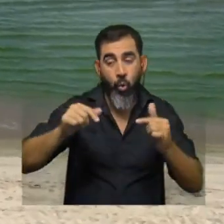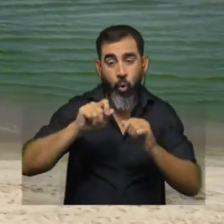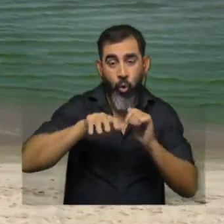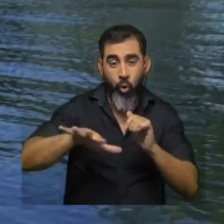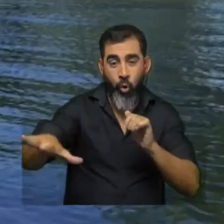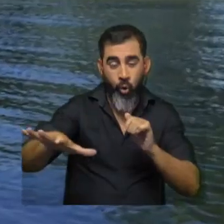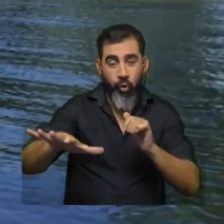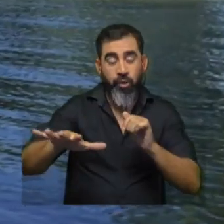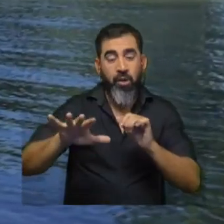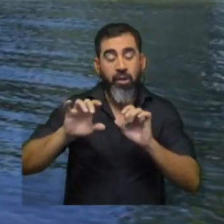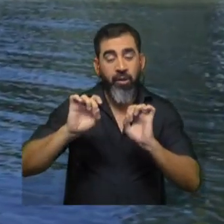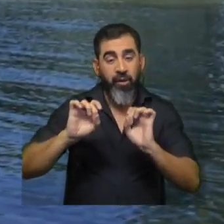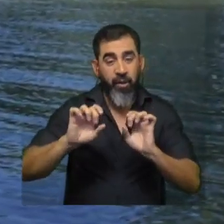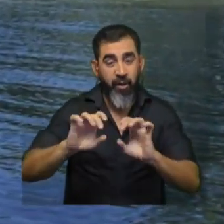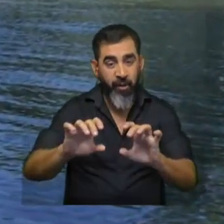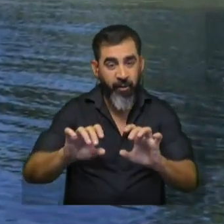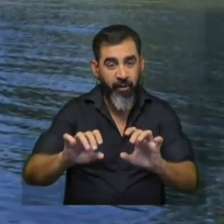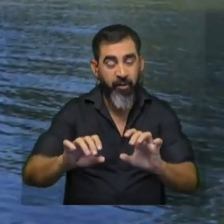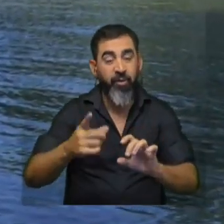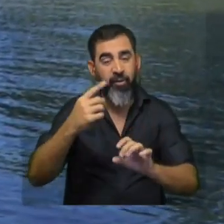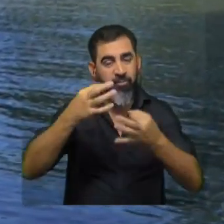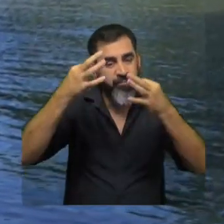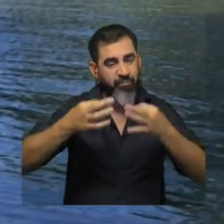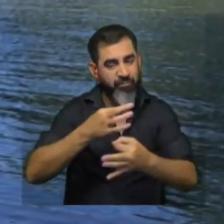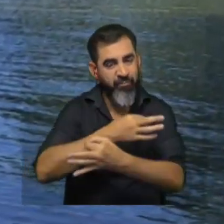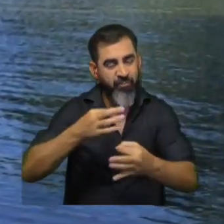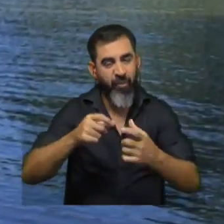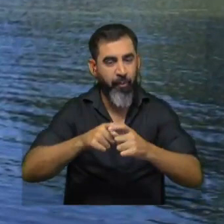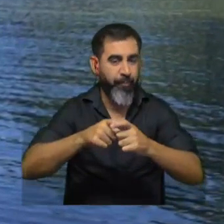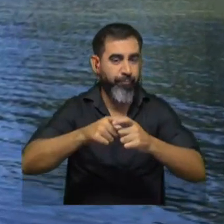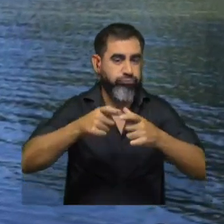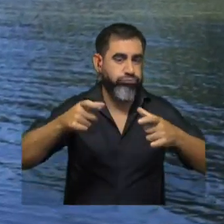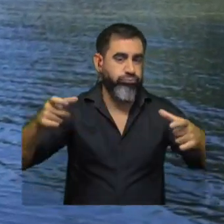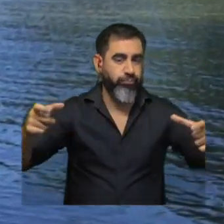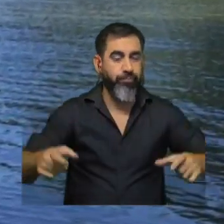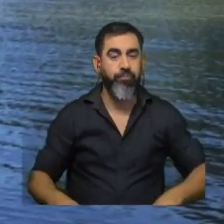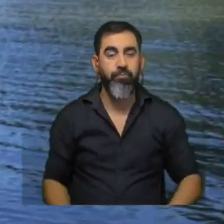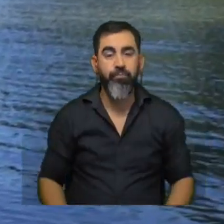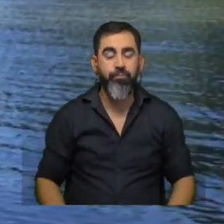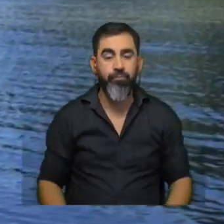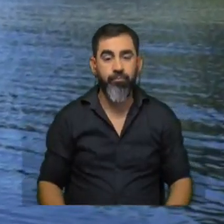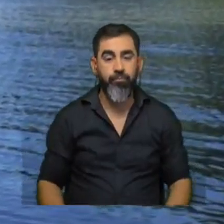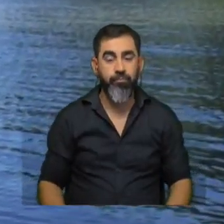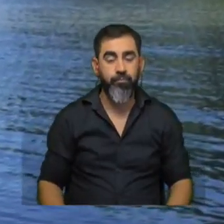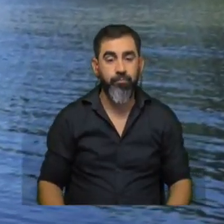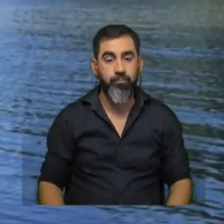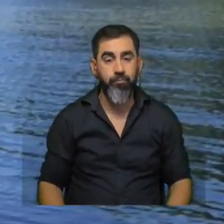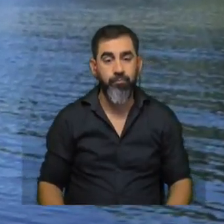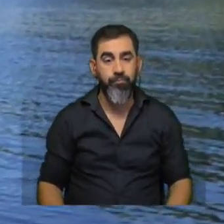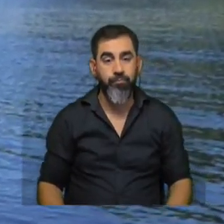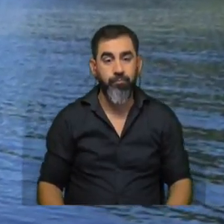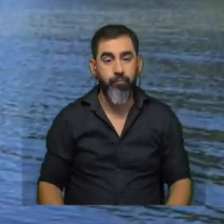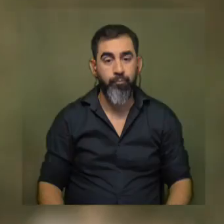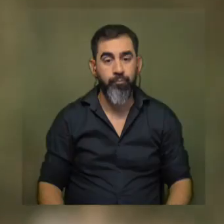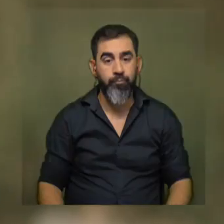nutrientes, entonces se da la condición ideal para el crecimiento. Entonces, acá nosotros tenemos